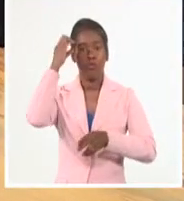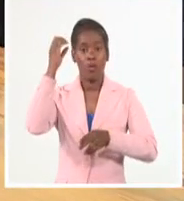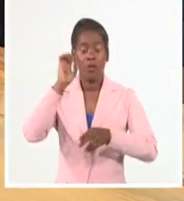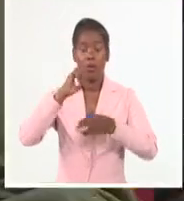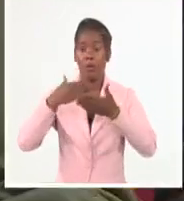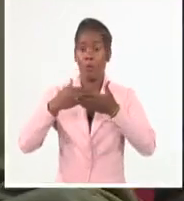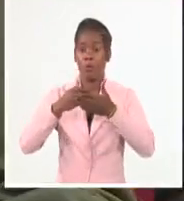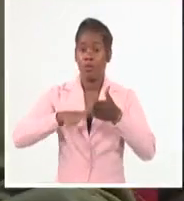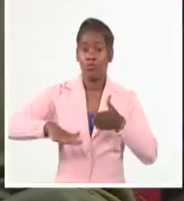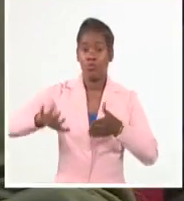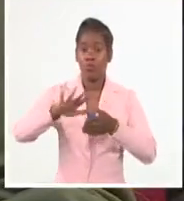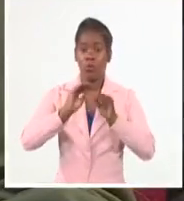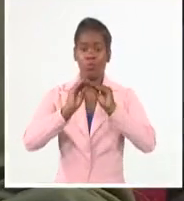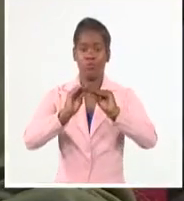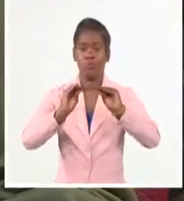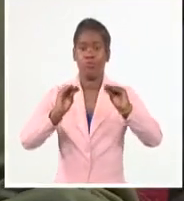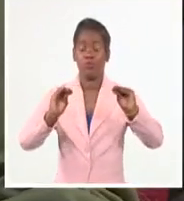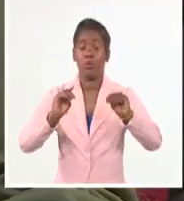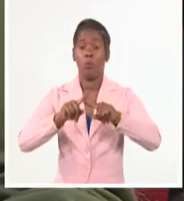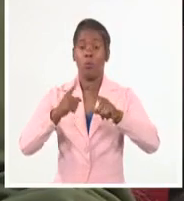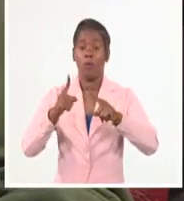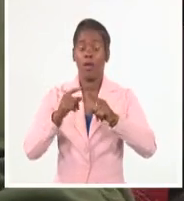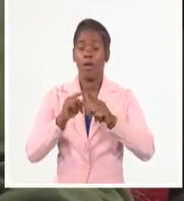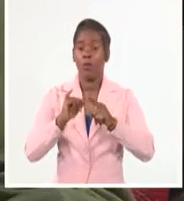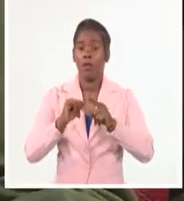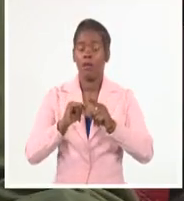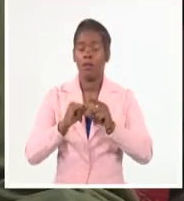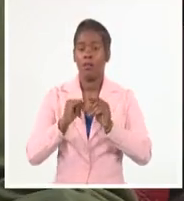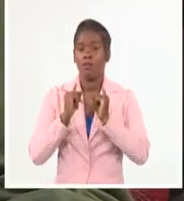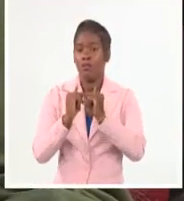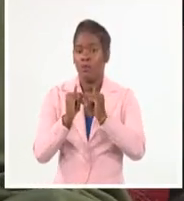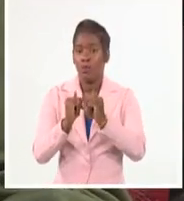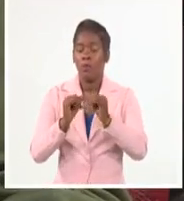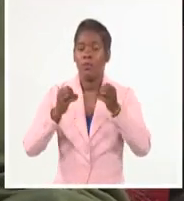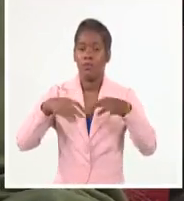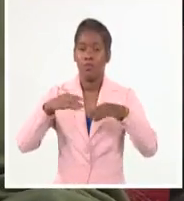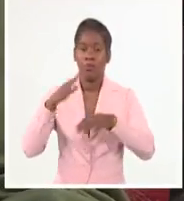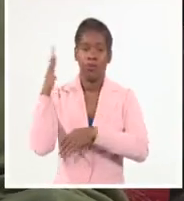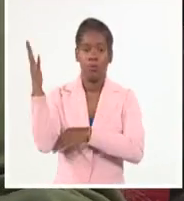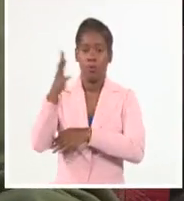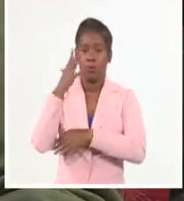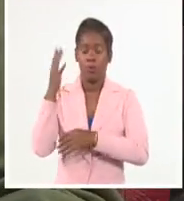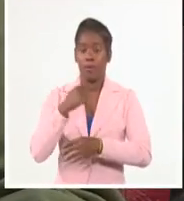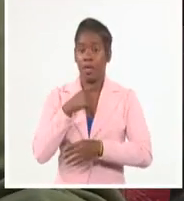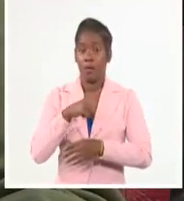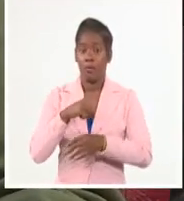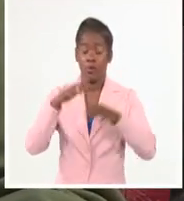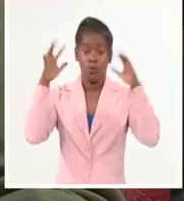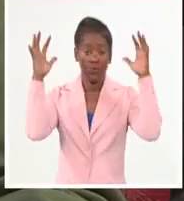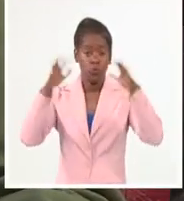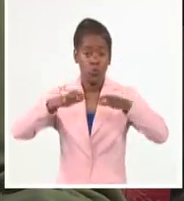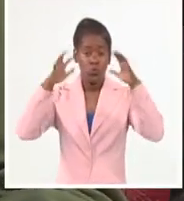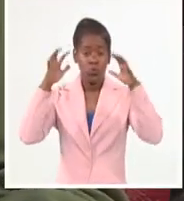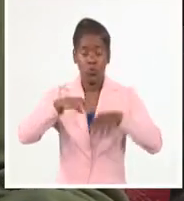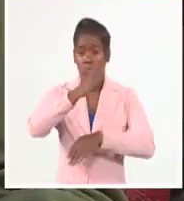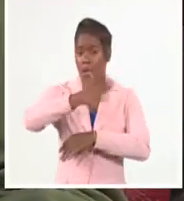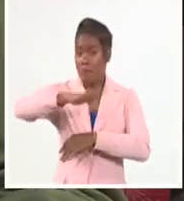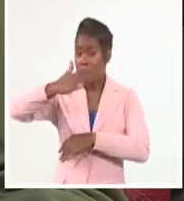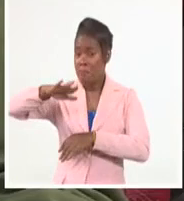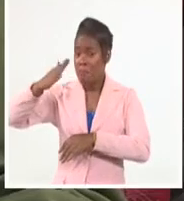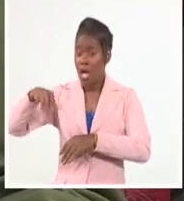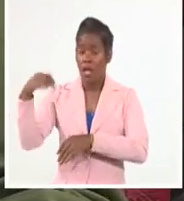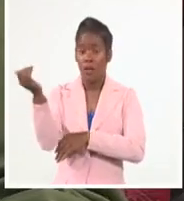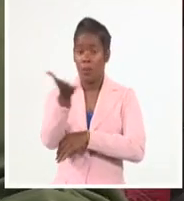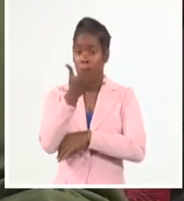Nacional ante el impacto de la tormenta tropical Ida. Los factores de viento, lluvia y mar nos pueden crear